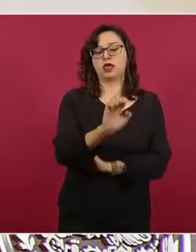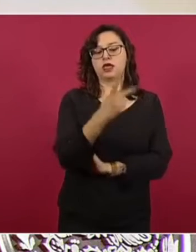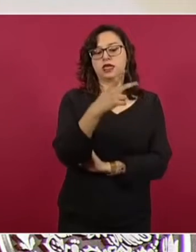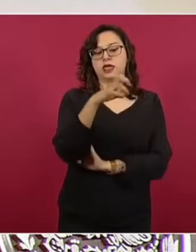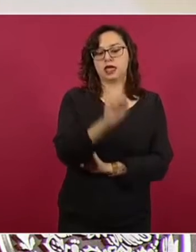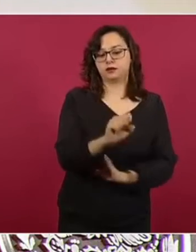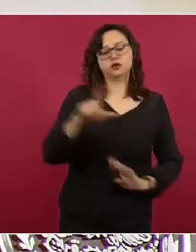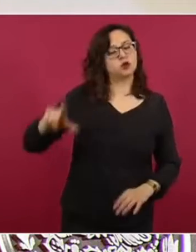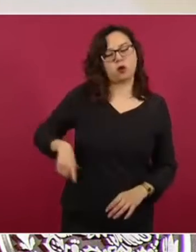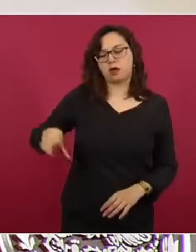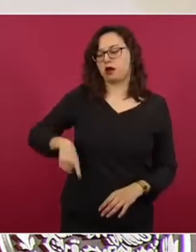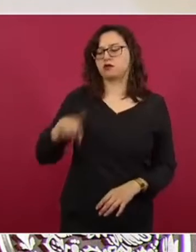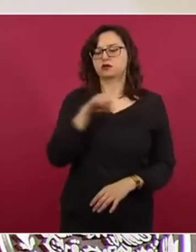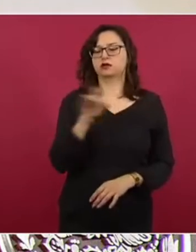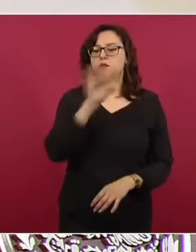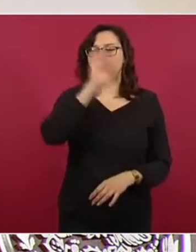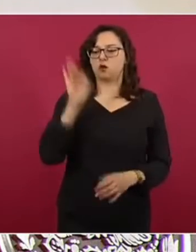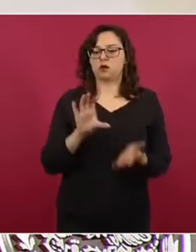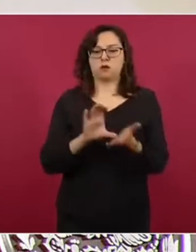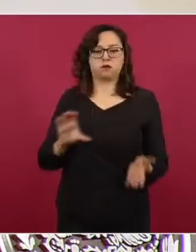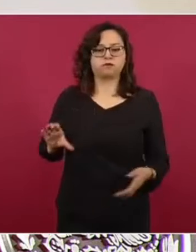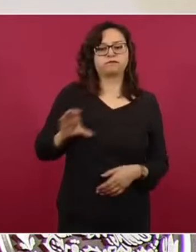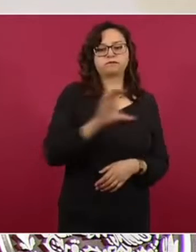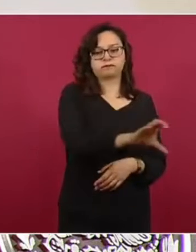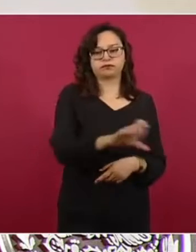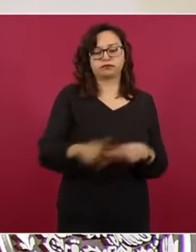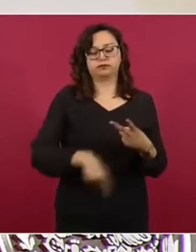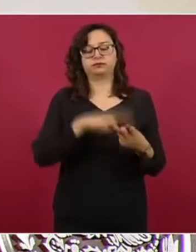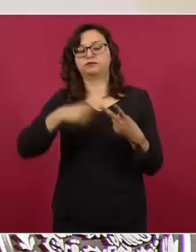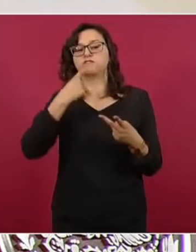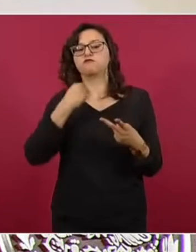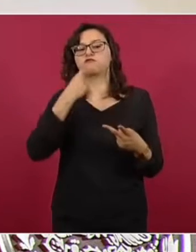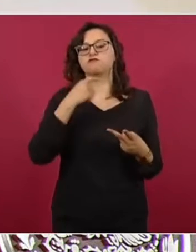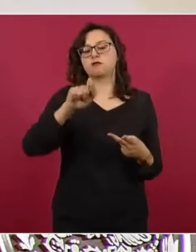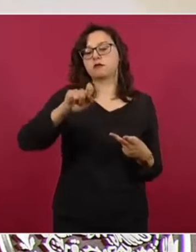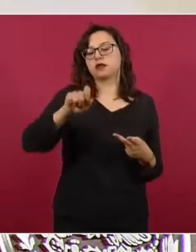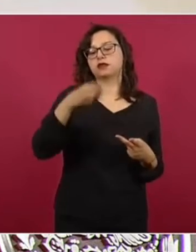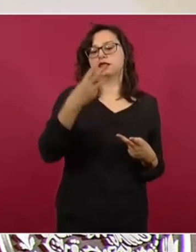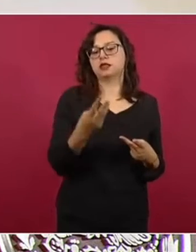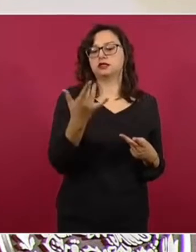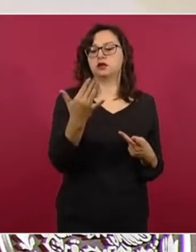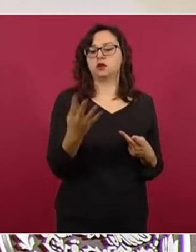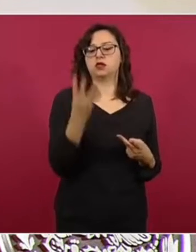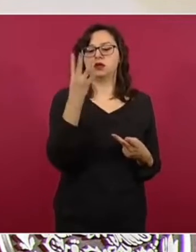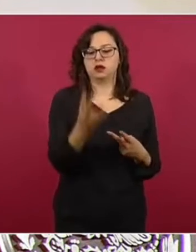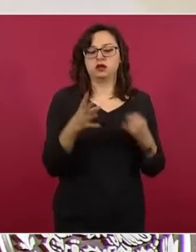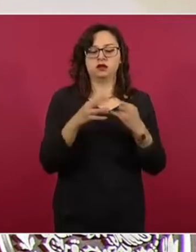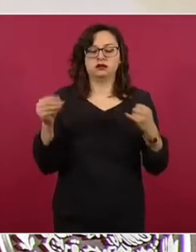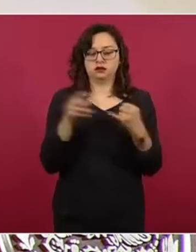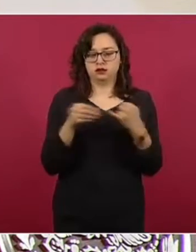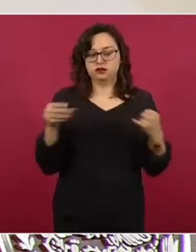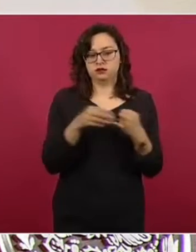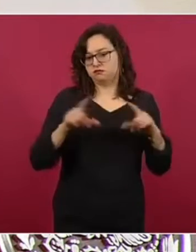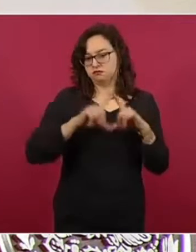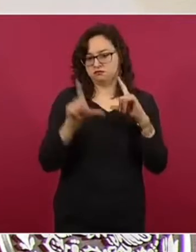no habrá pago del IEPS. 23 pesos con 64 centavos el precio promedio a nivel nacional de